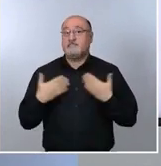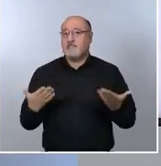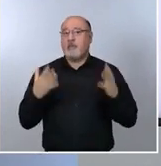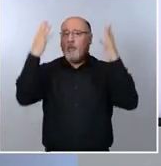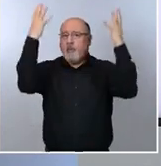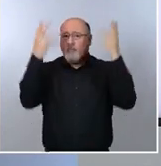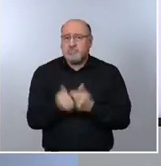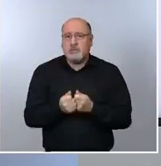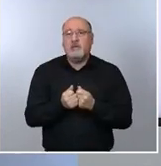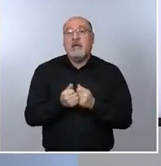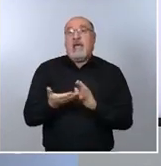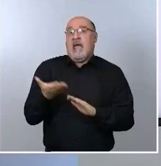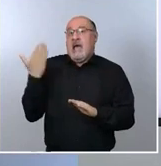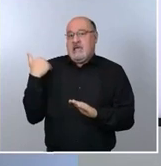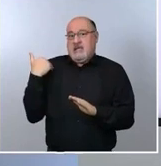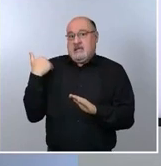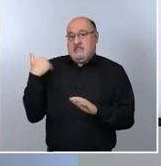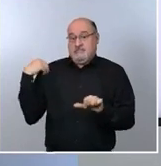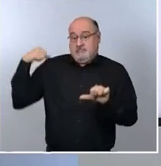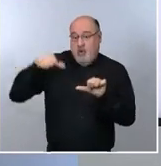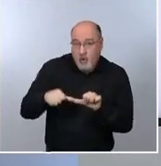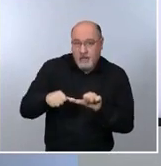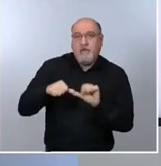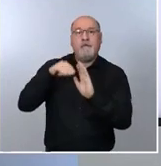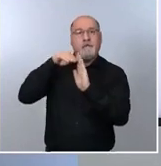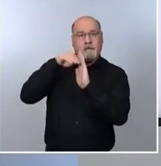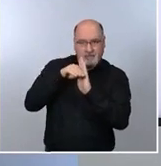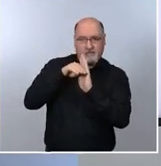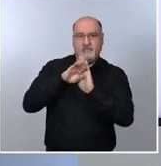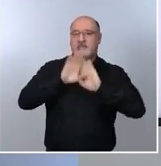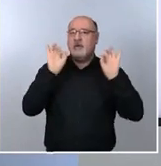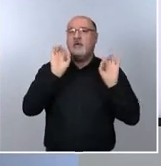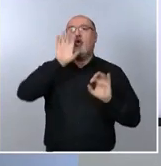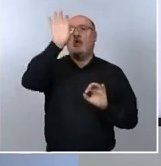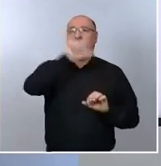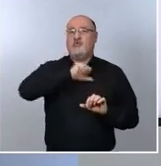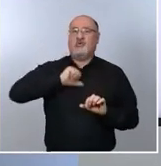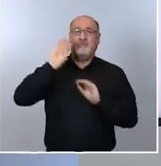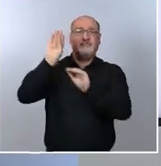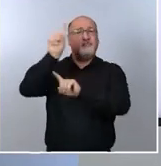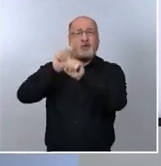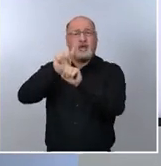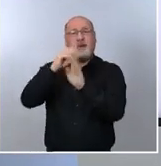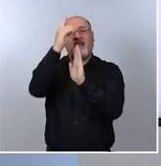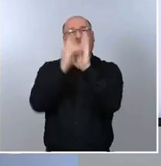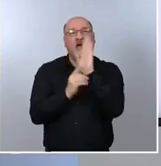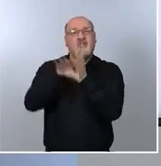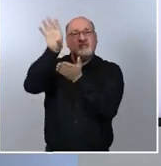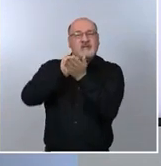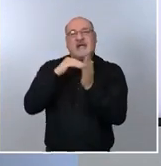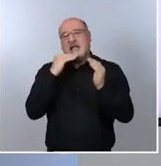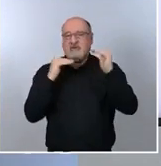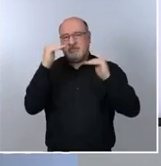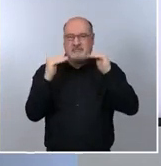a la de ayer. Es cierto que ha habido una comunidad autónoma que ha un pequeño problema con algunos datos y puede haber un pequeño margen de error